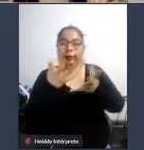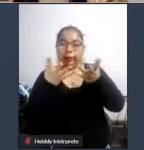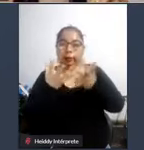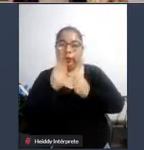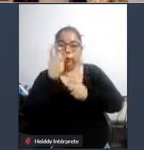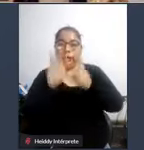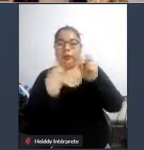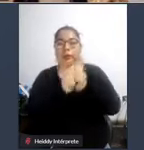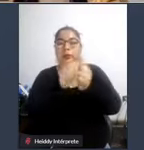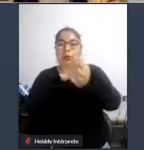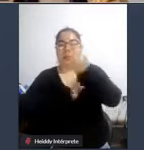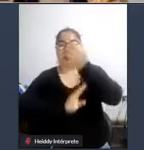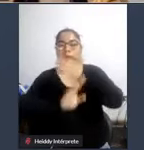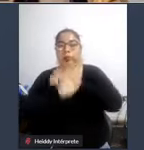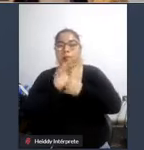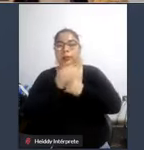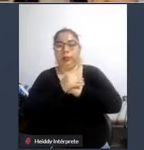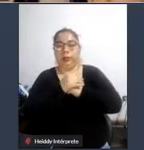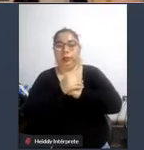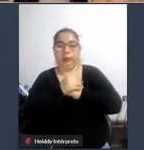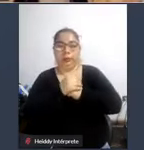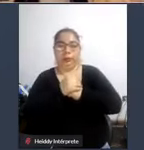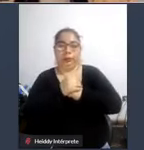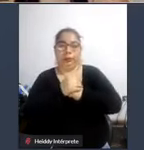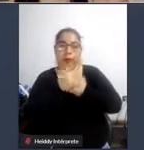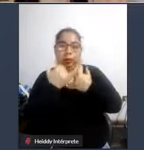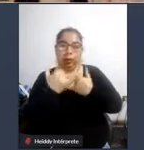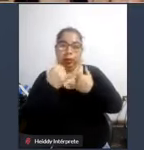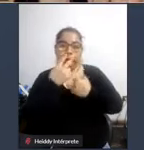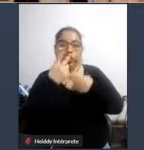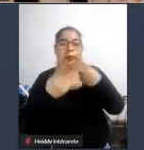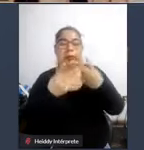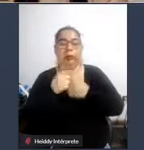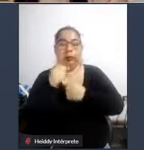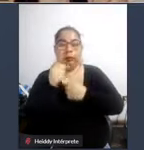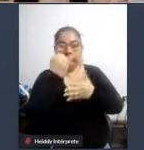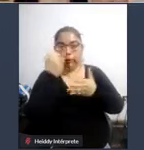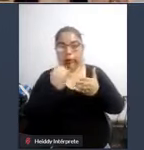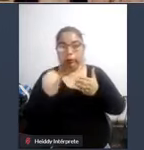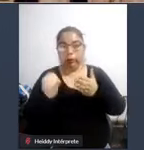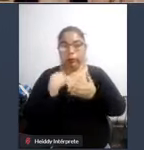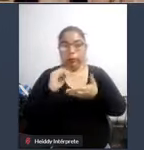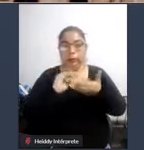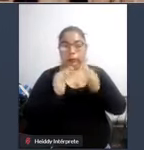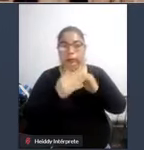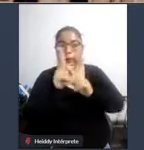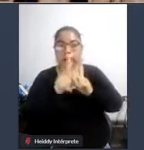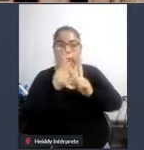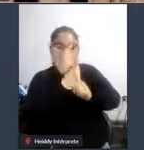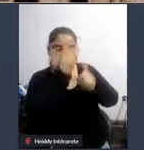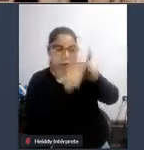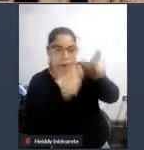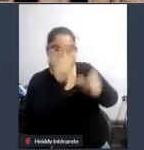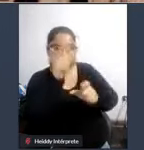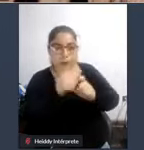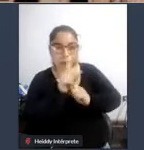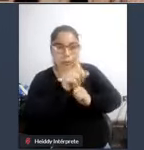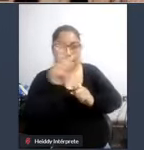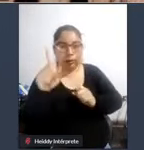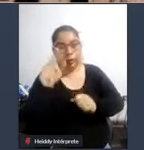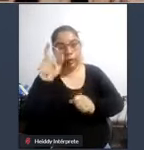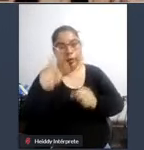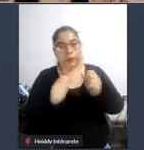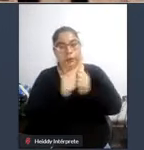las personas con discapacidad ¿no? en este caso debería haber una evaluación social que identifique cada barrera para las personas con